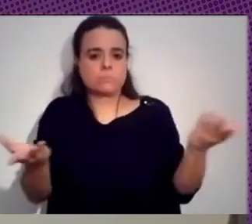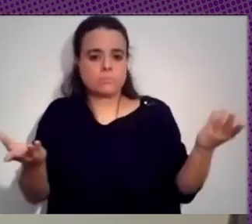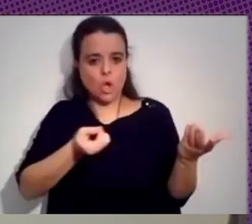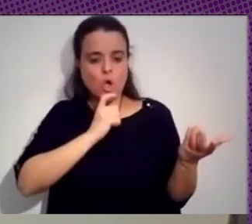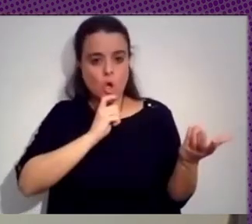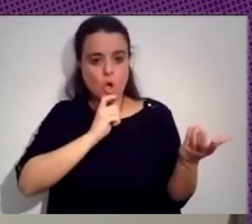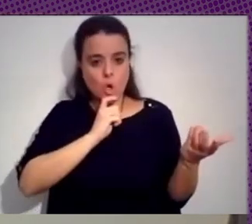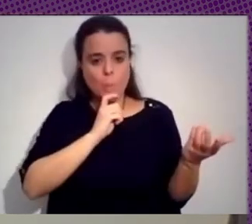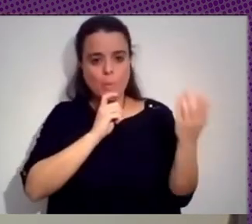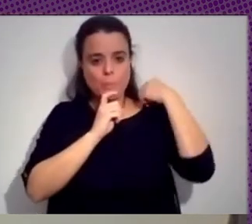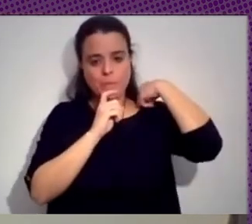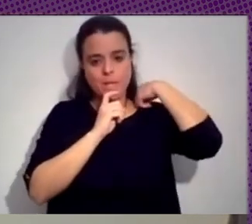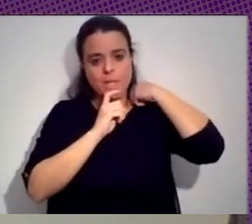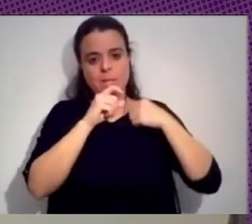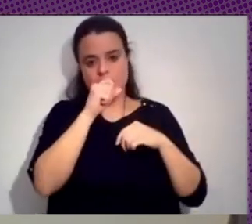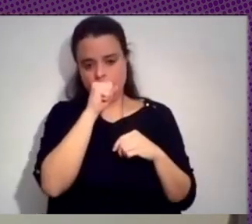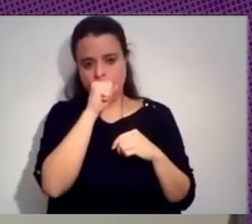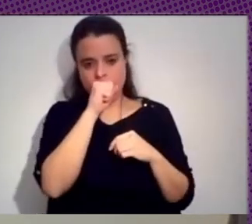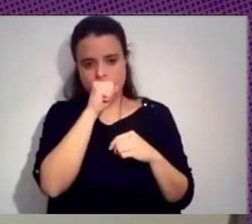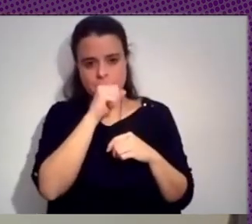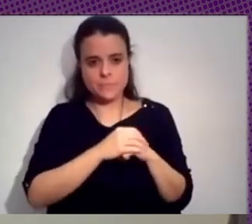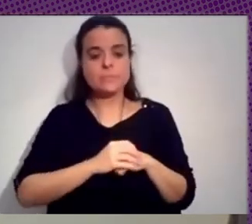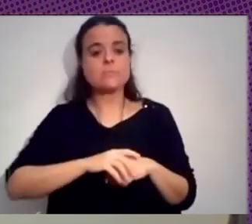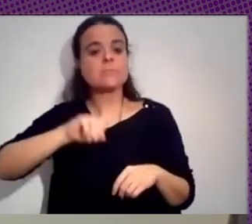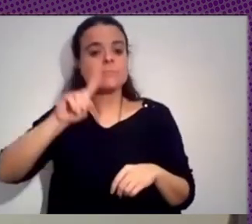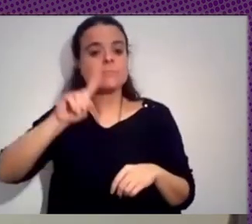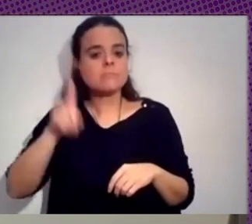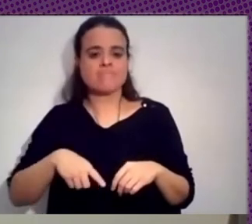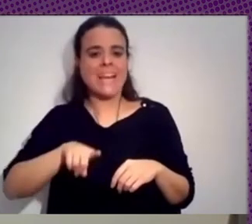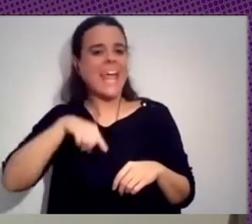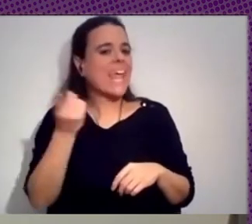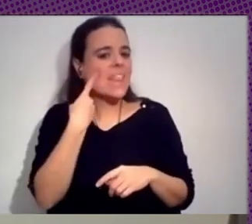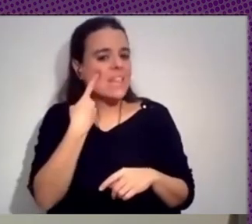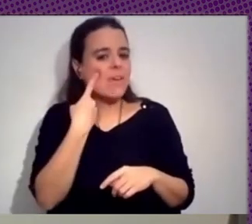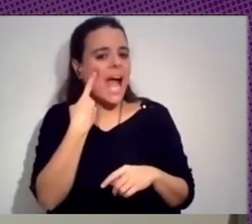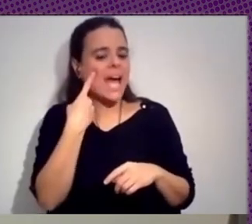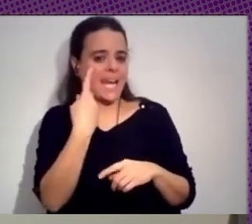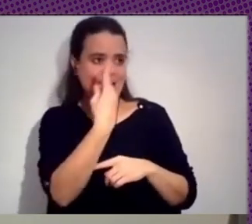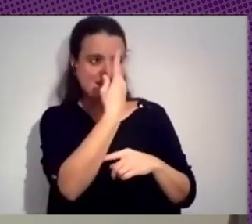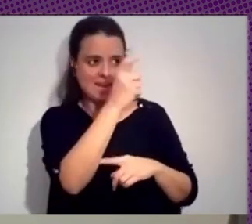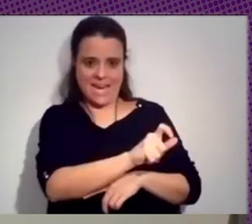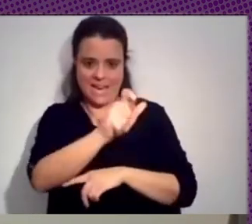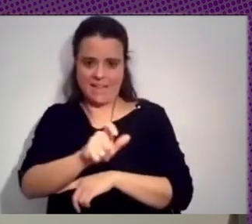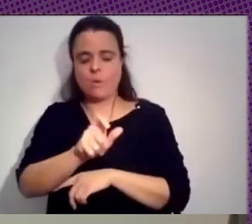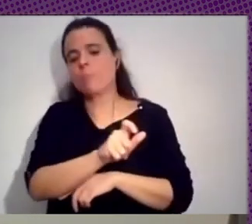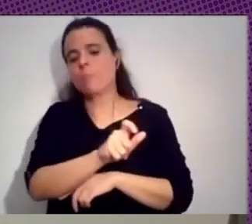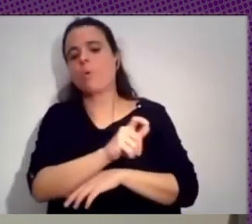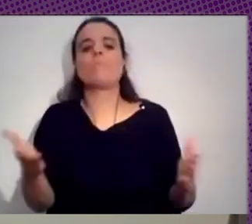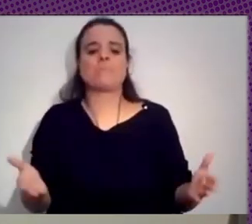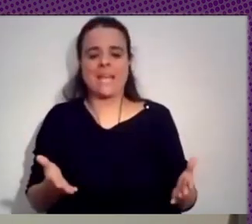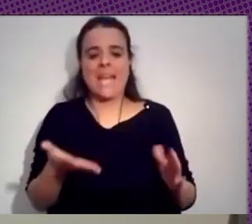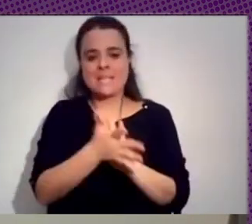clasificar a cada uno de los sucesos, actores, etcétera. Eso hacía muy grandes rasgos, todo trabajando con